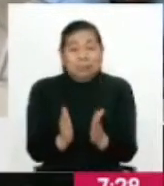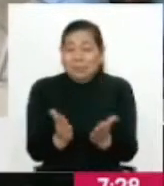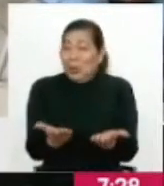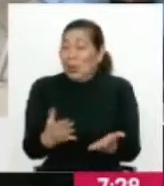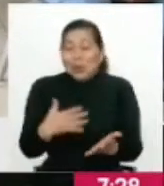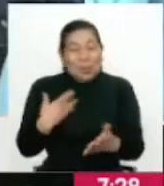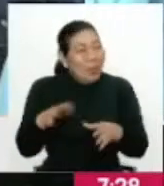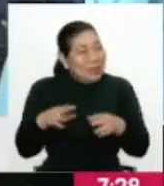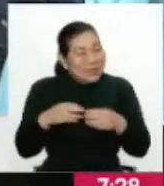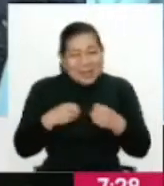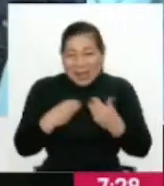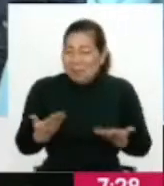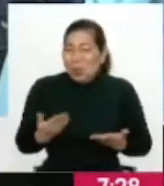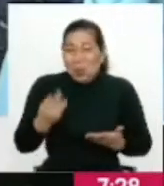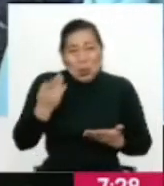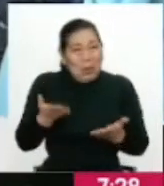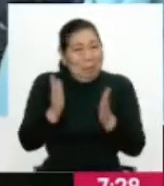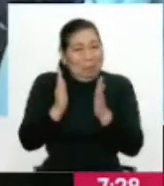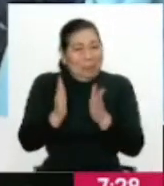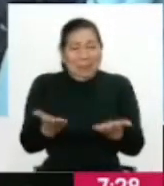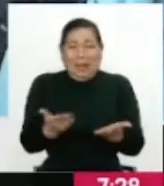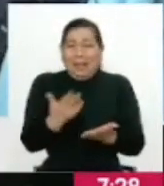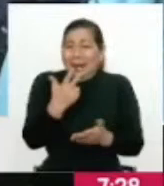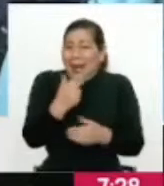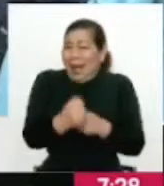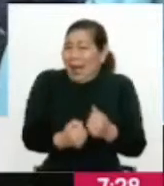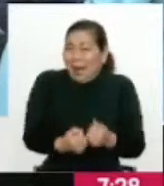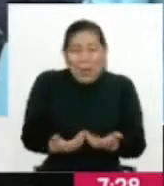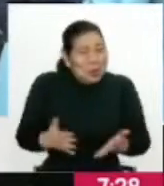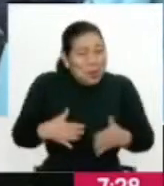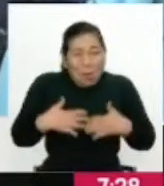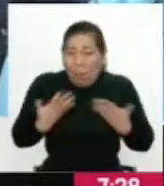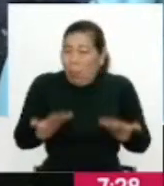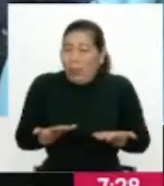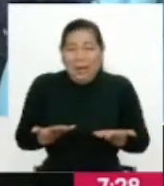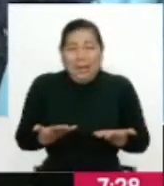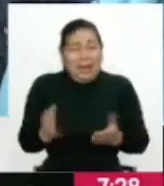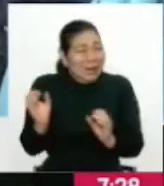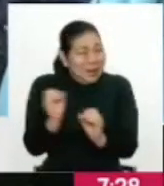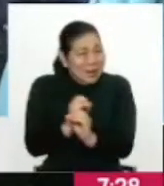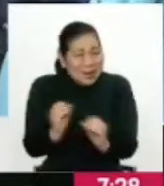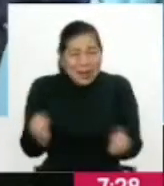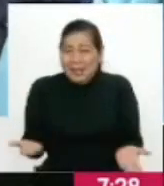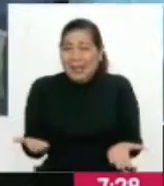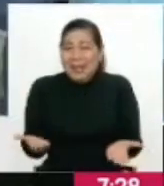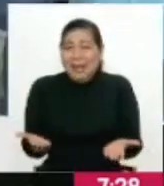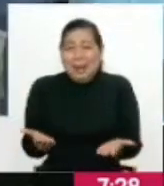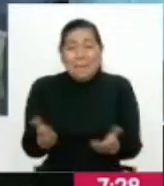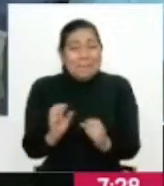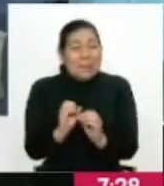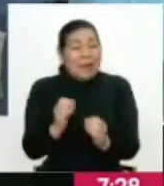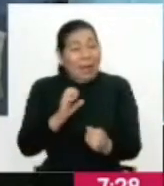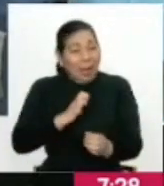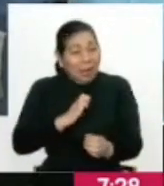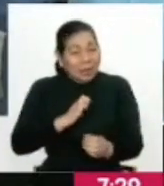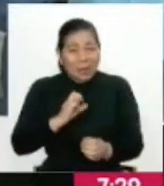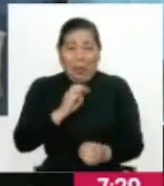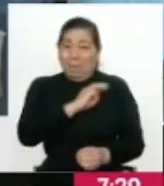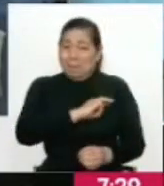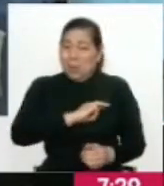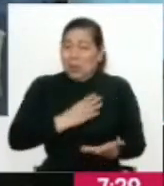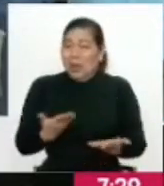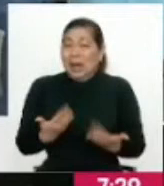inconcebible una emergencia sanitaria por casi tres años. O eso no resiste ningún análisis sanitario, ni ético, ni moral.